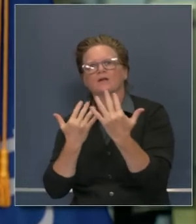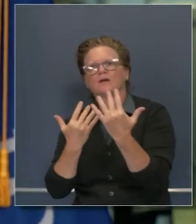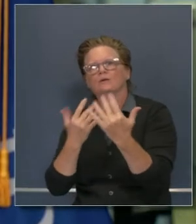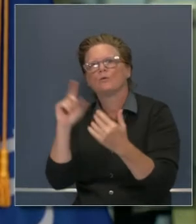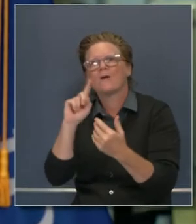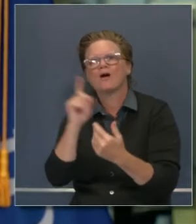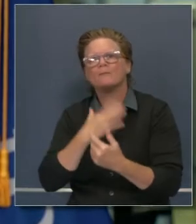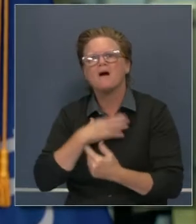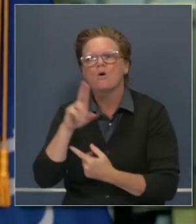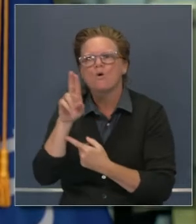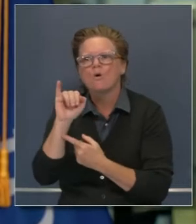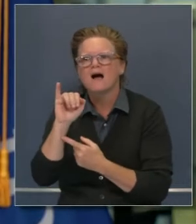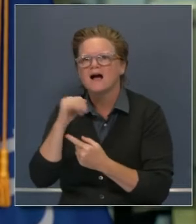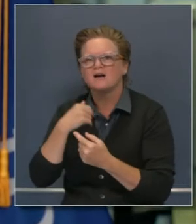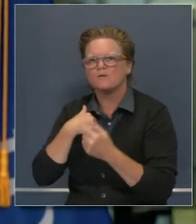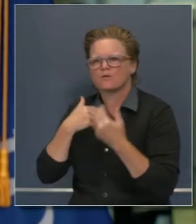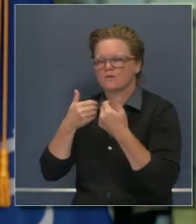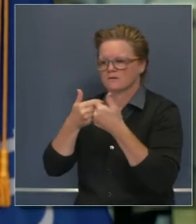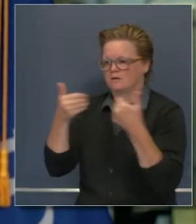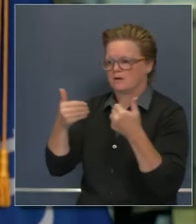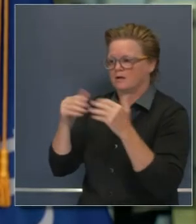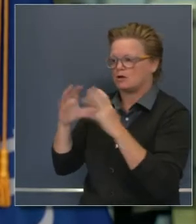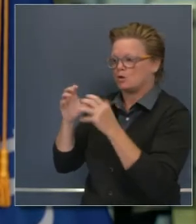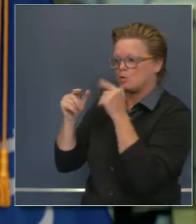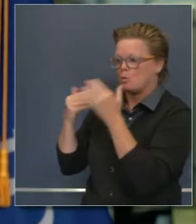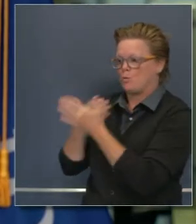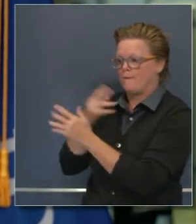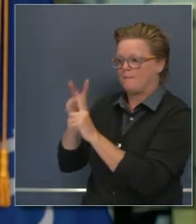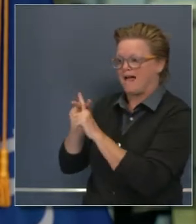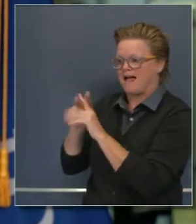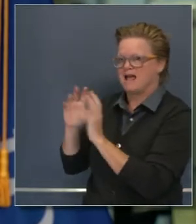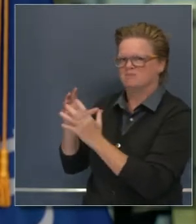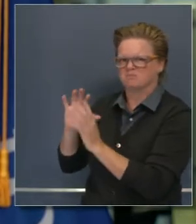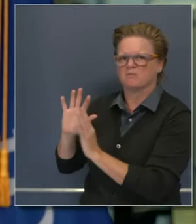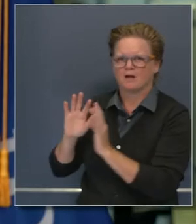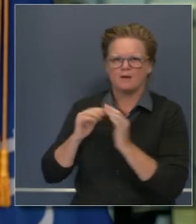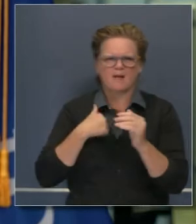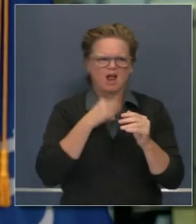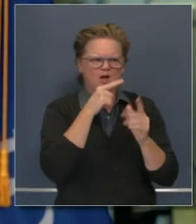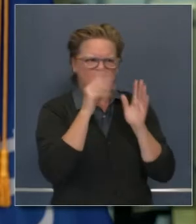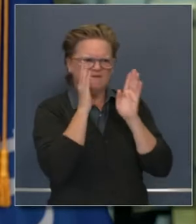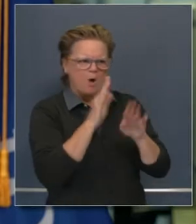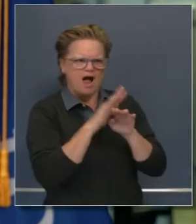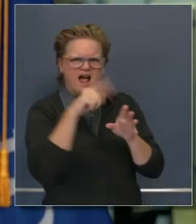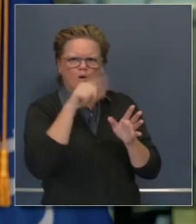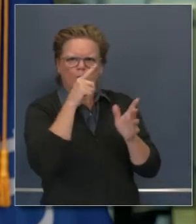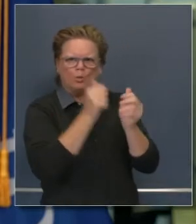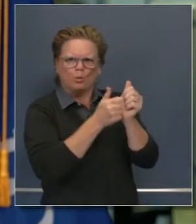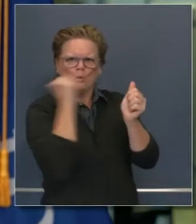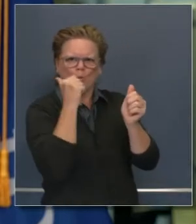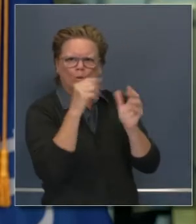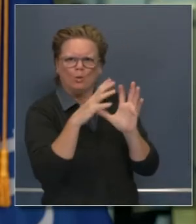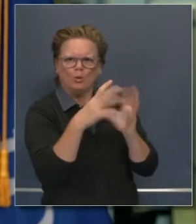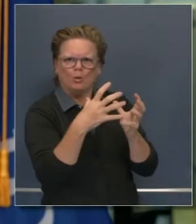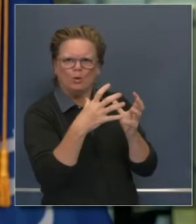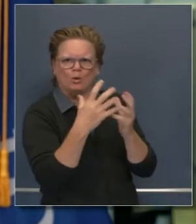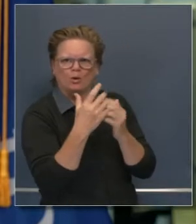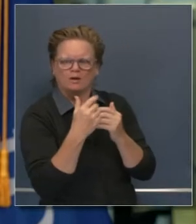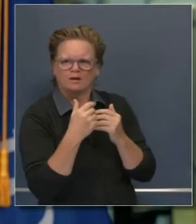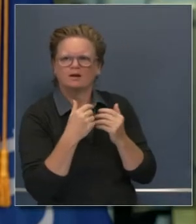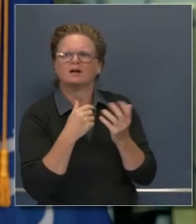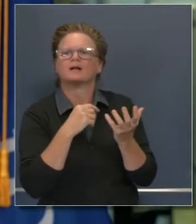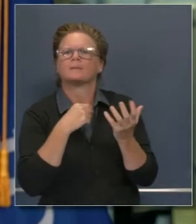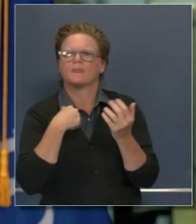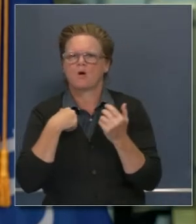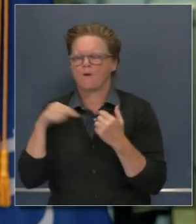Yolanda Podrán beneficiarse para que pasen por un proceso automatizado en vez de pasar a un proceso